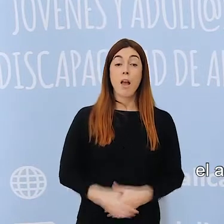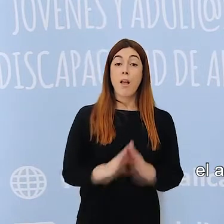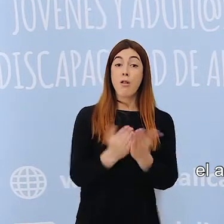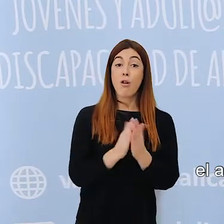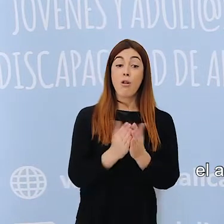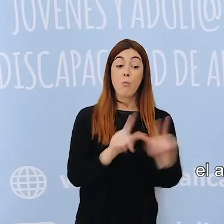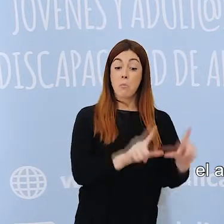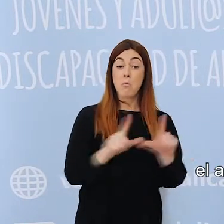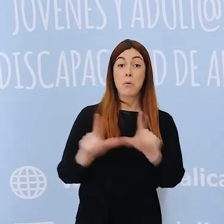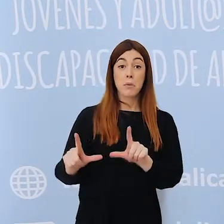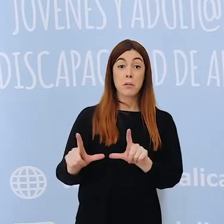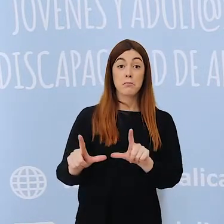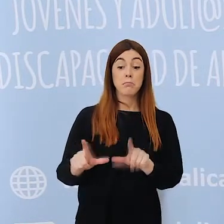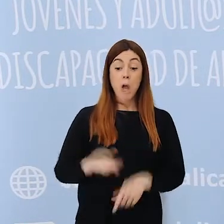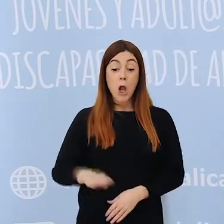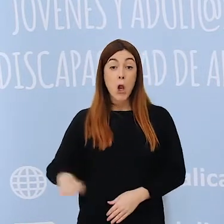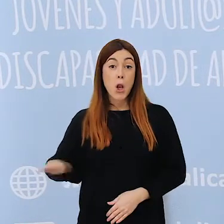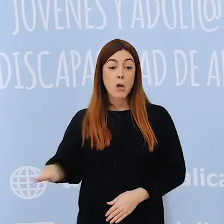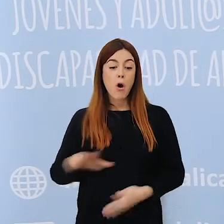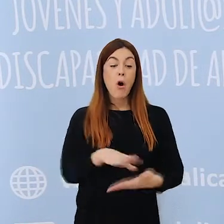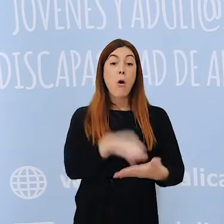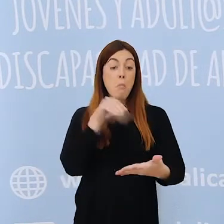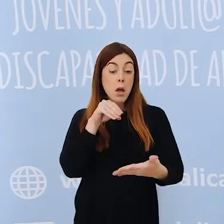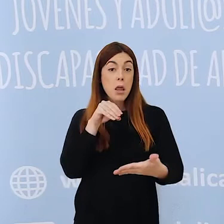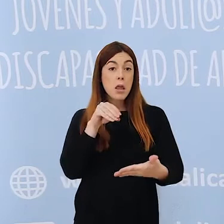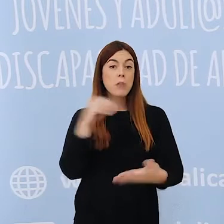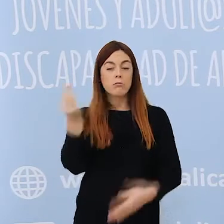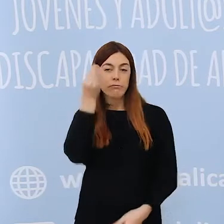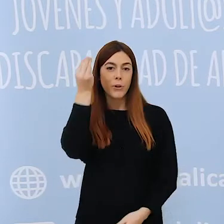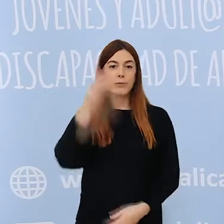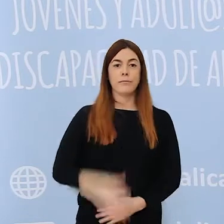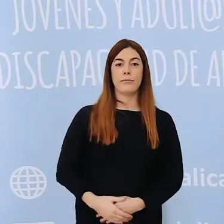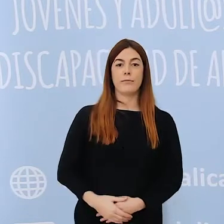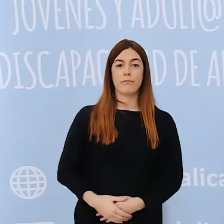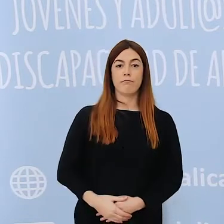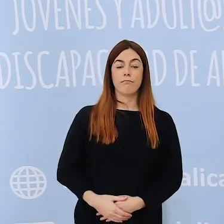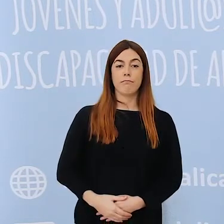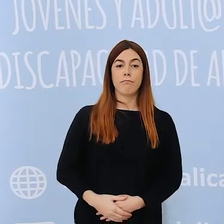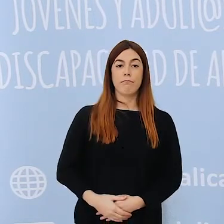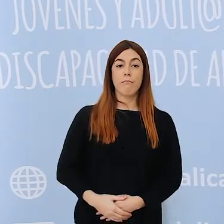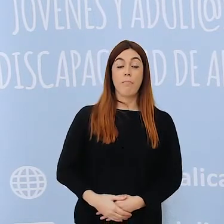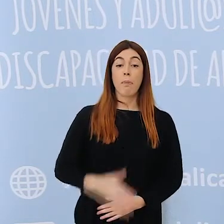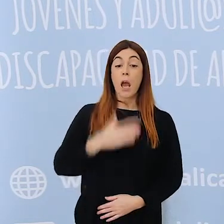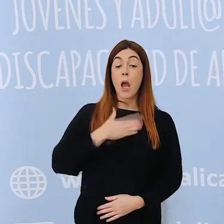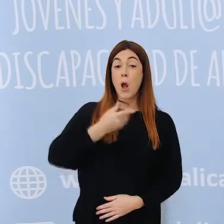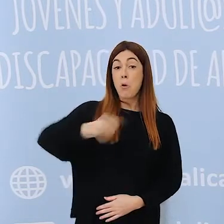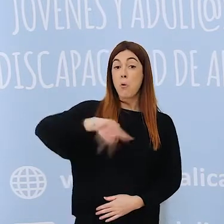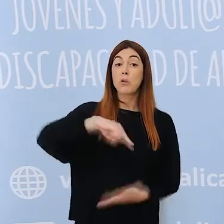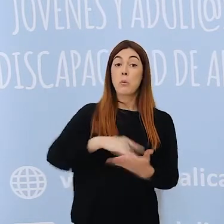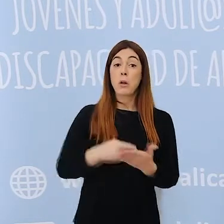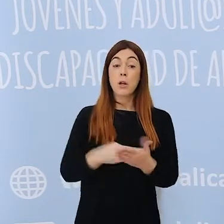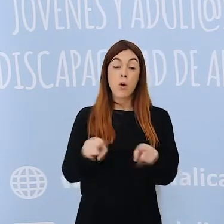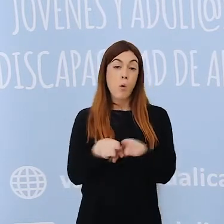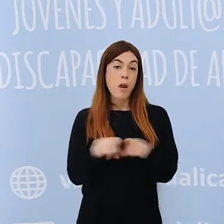uso de estas ilustraciones facilita que comprendan mejor el mensaje que quiere transmitir el libro. Algo similar